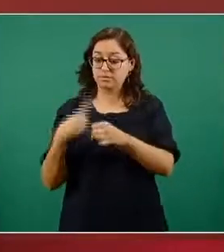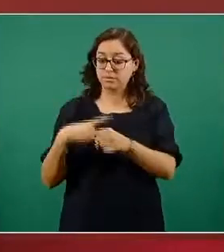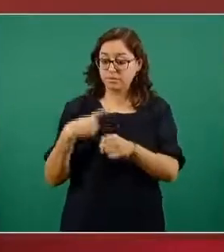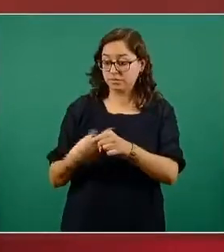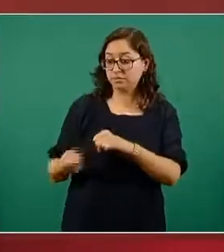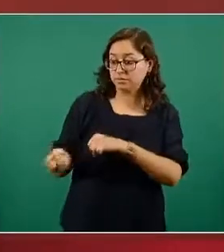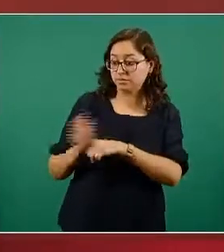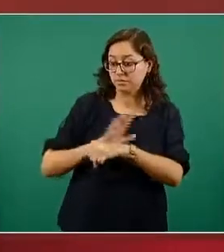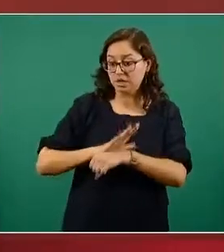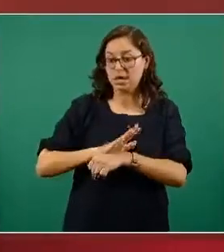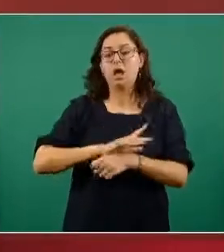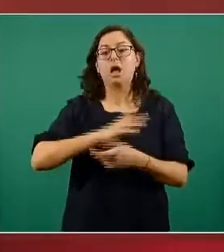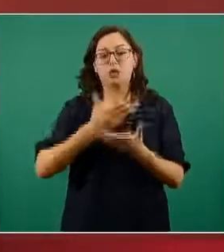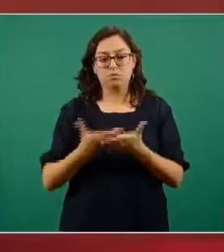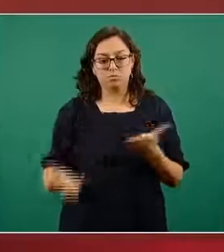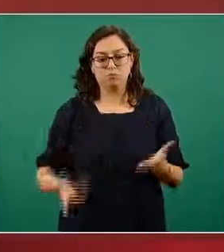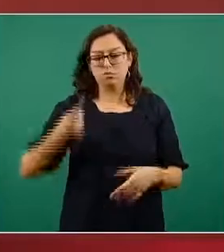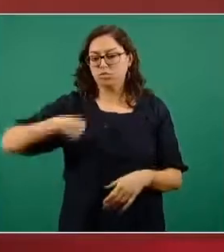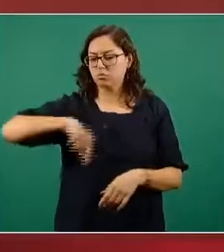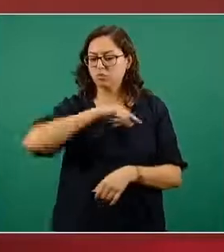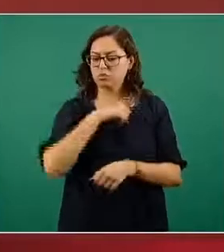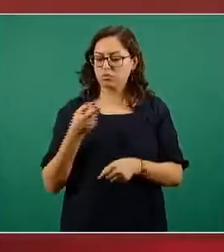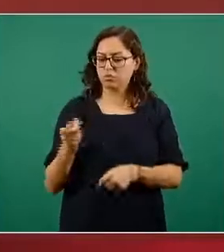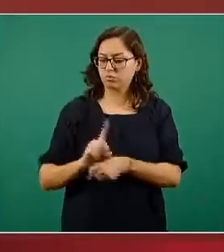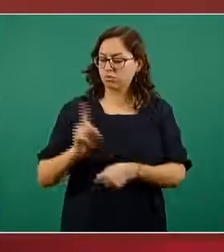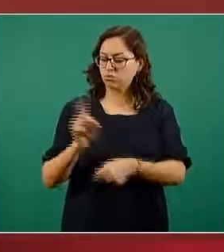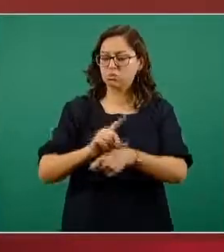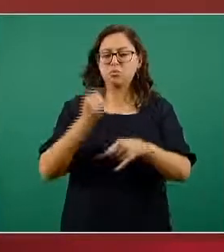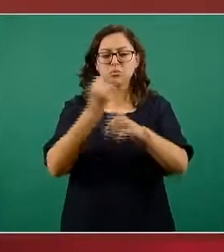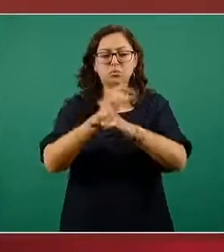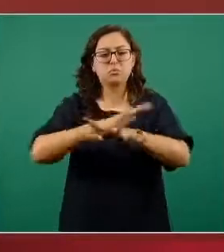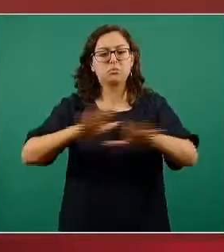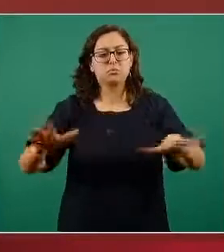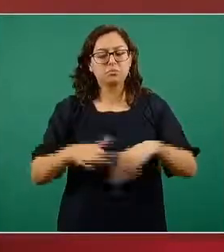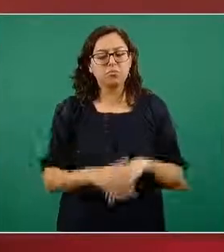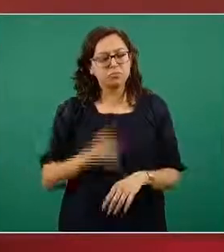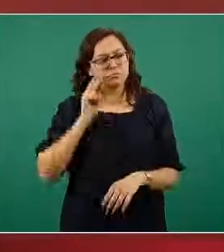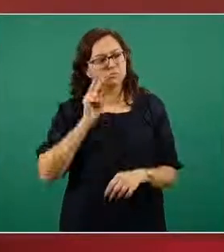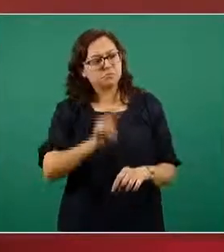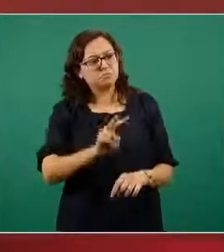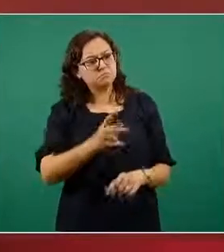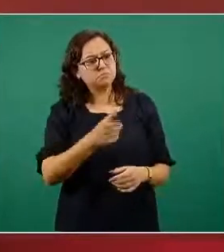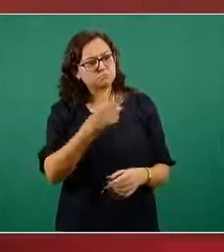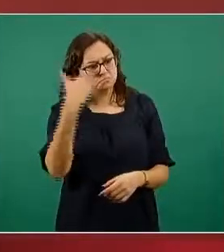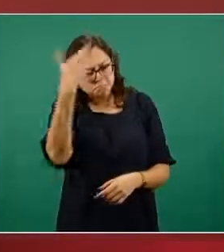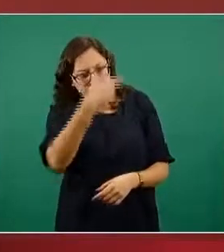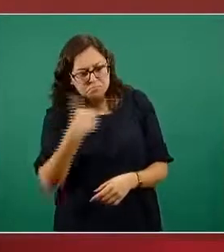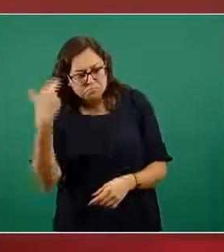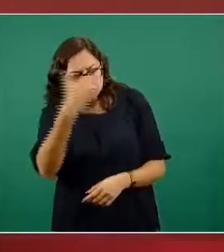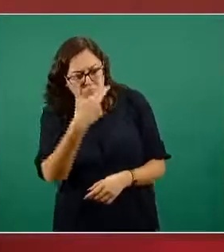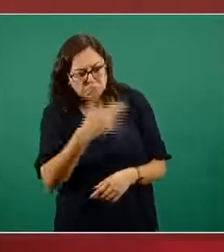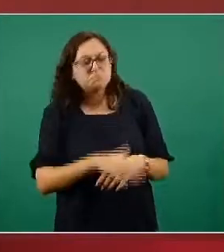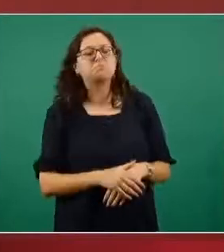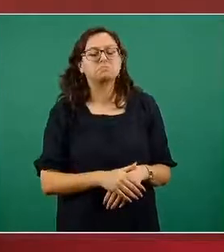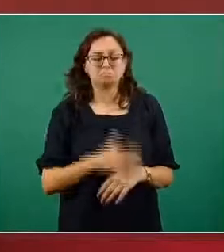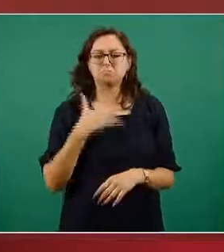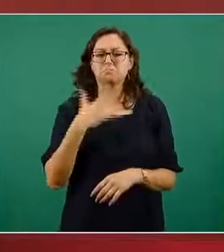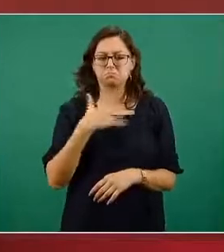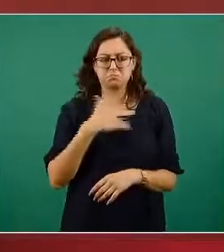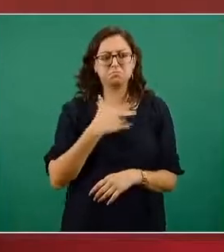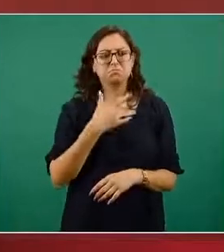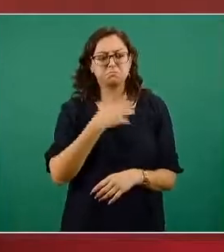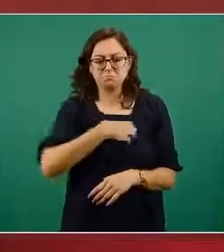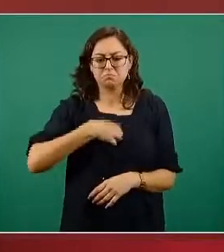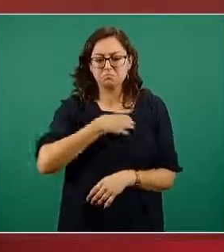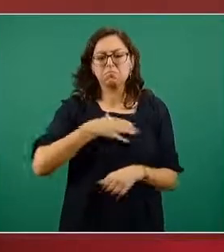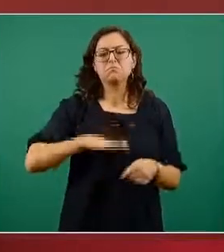presentamos la información ha evolucionado muy bien y estamos muy contentos por ello el doctor Alcocer quien es el secretario de salud y además su